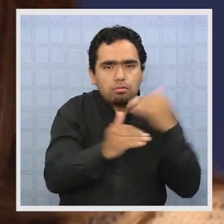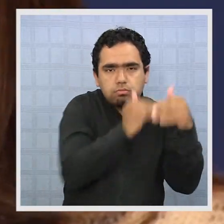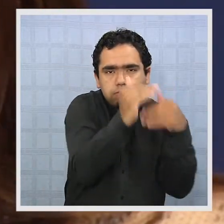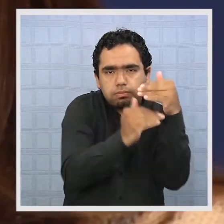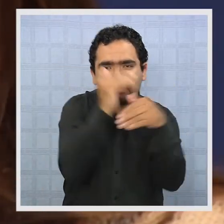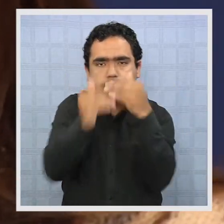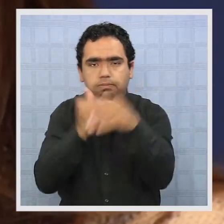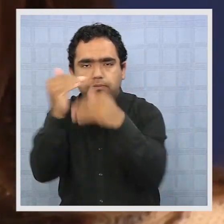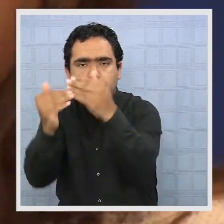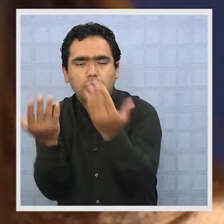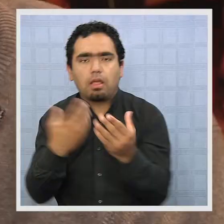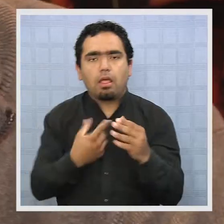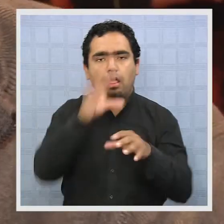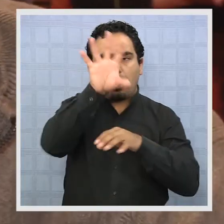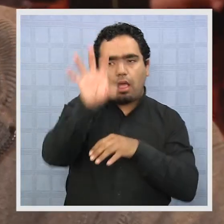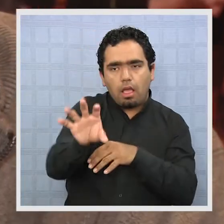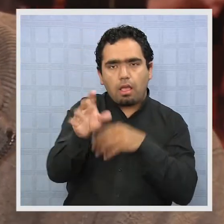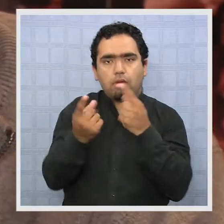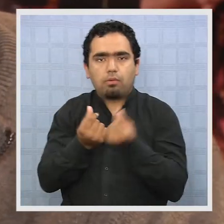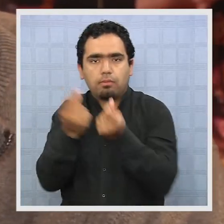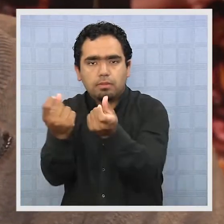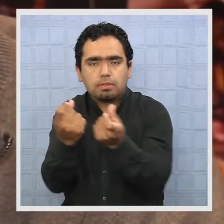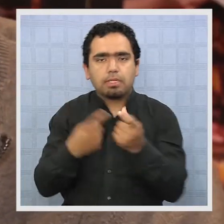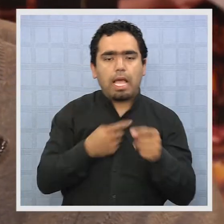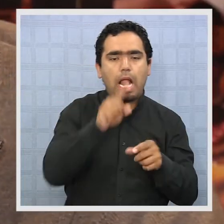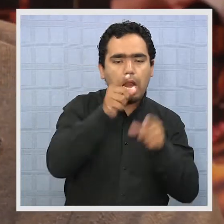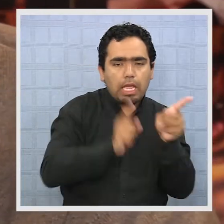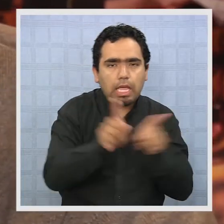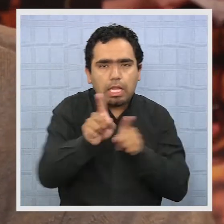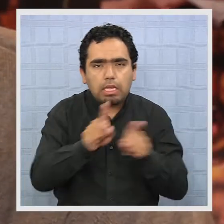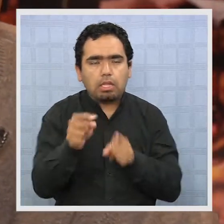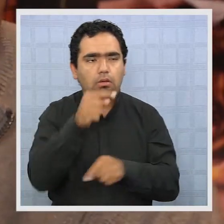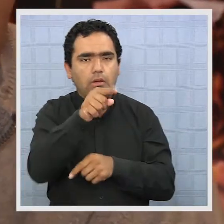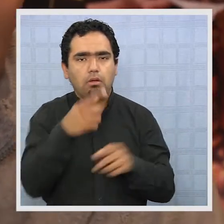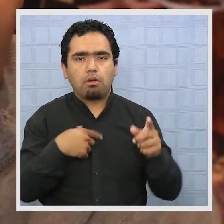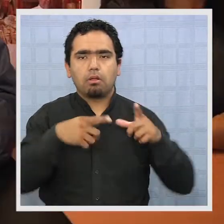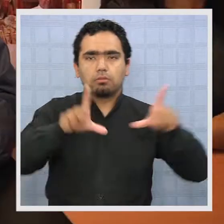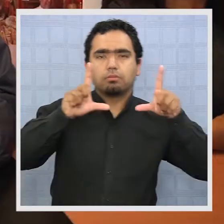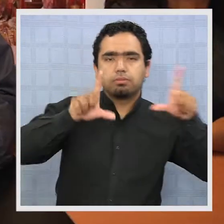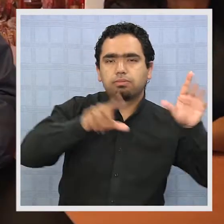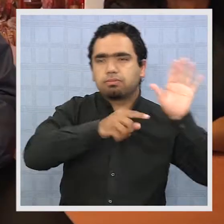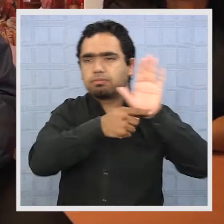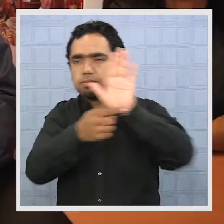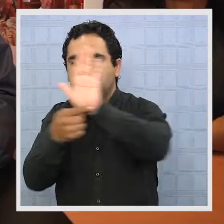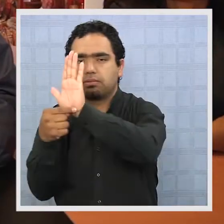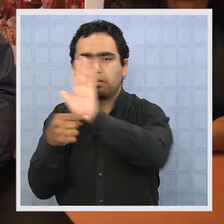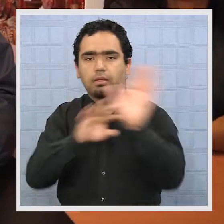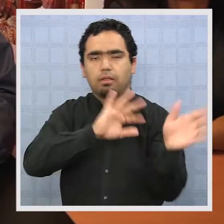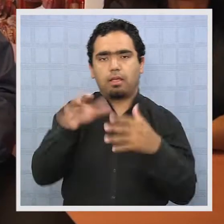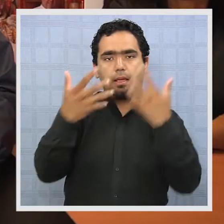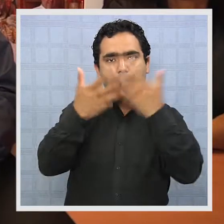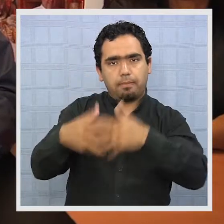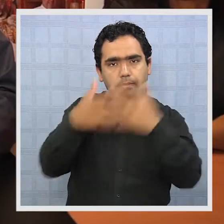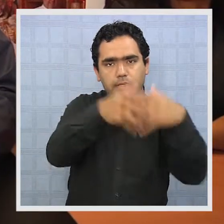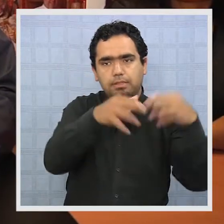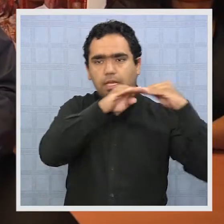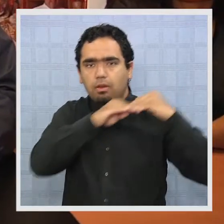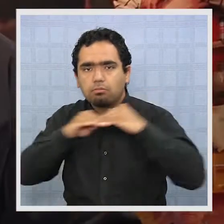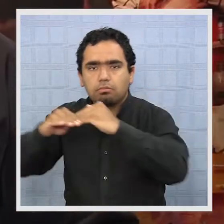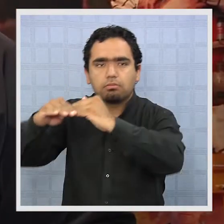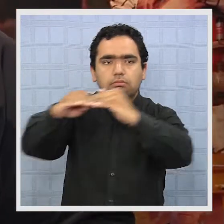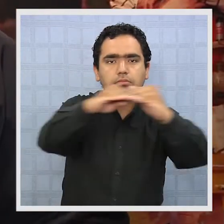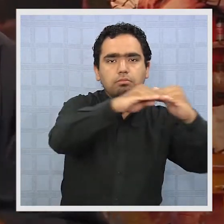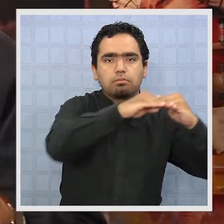turísticos, ya en áreas comerciales, en áreas de marketing, en áreas de gestión. Al finalizar este proyecto se espera que los empresarios estandaricen sus procedimientos,